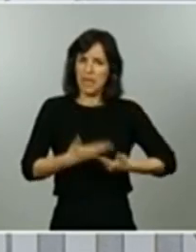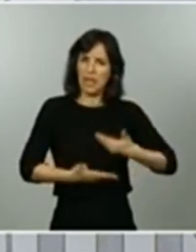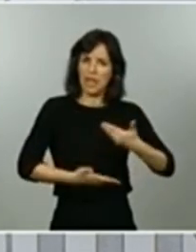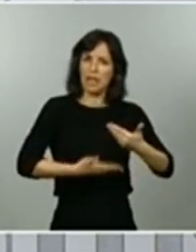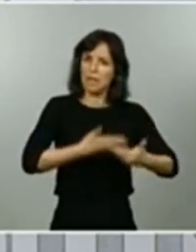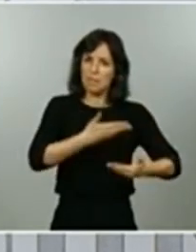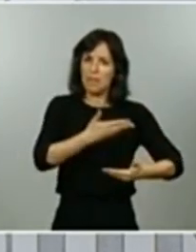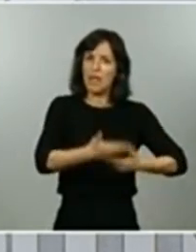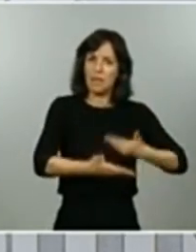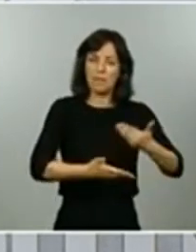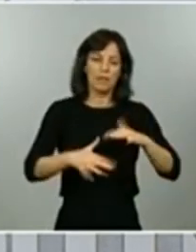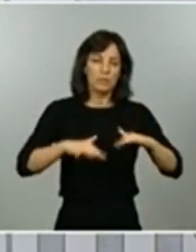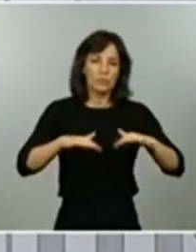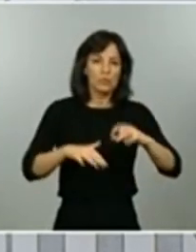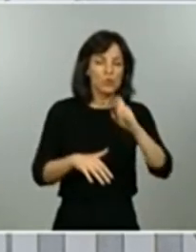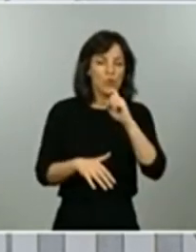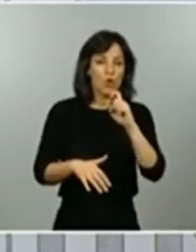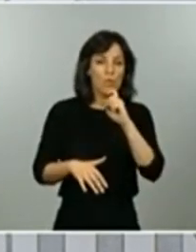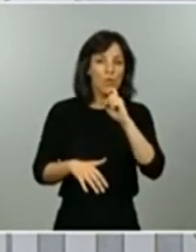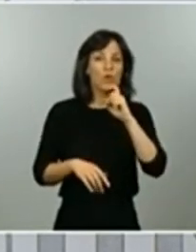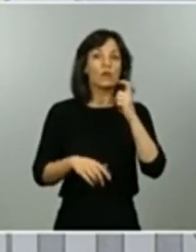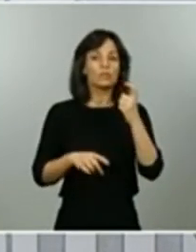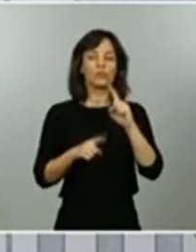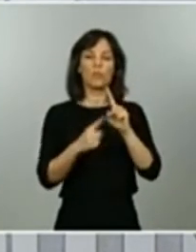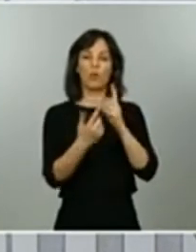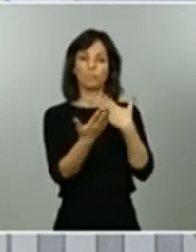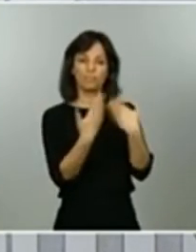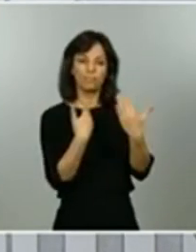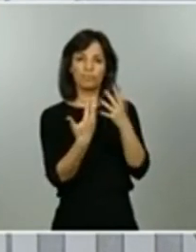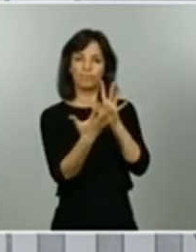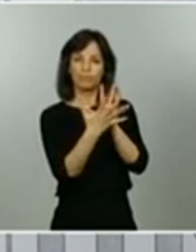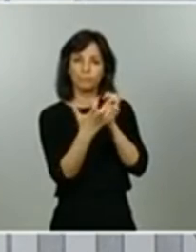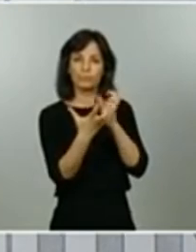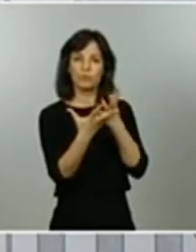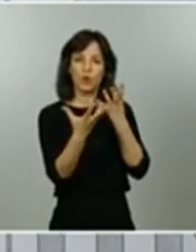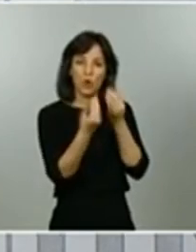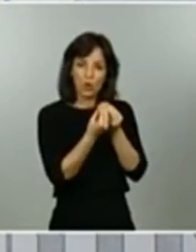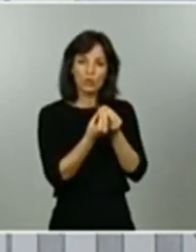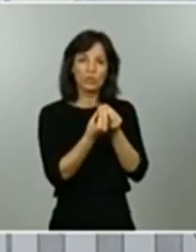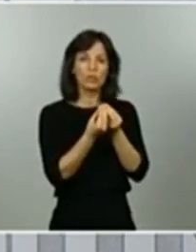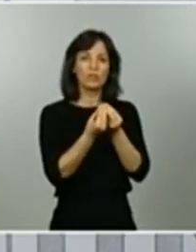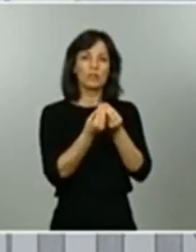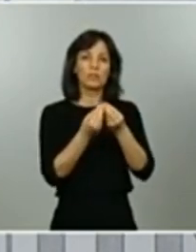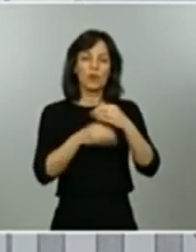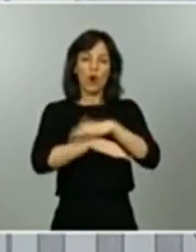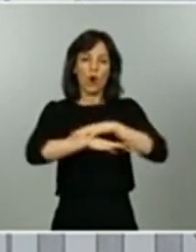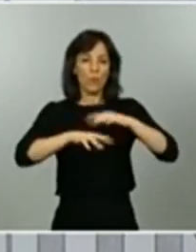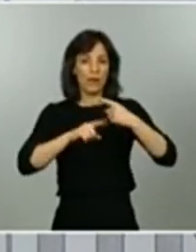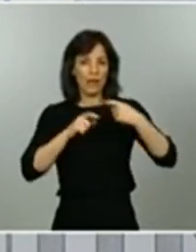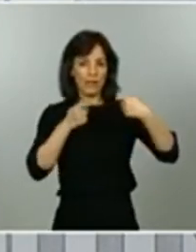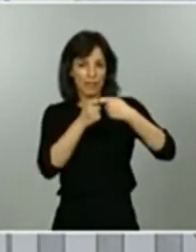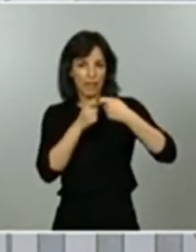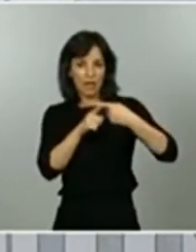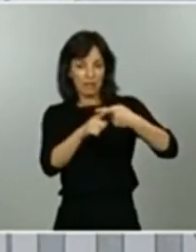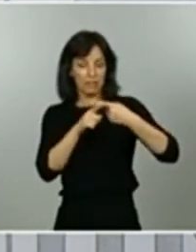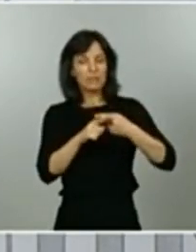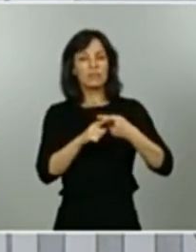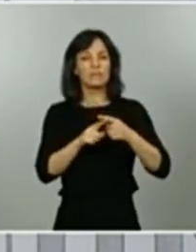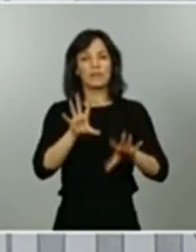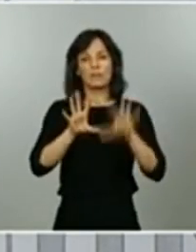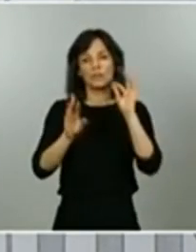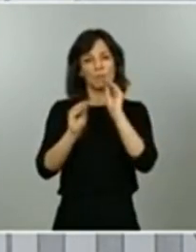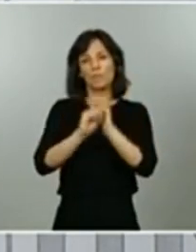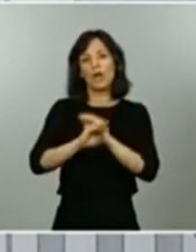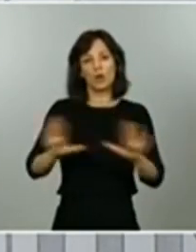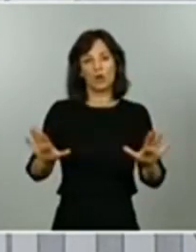y en base a esto de forma dialogada de forma conjunta bajo los criterios de cogobernanza que he explicado antes tomaremos la mejor decisión siempre con